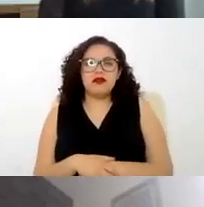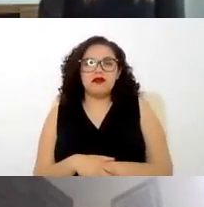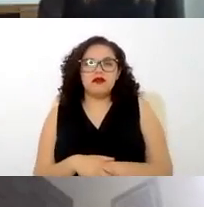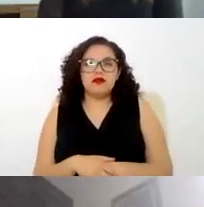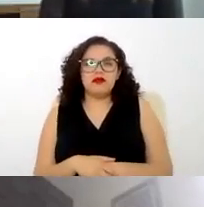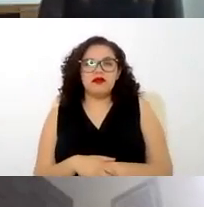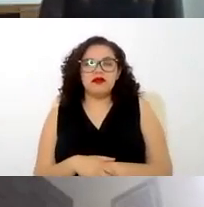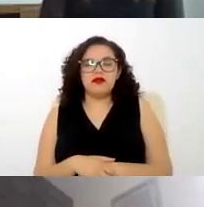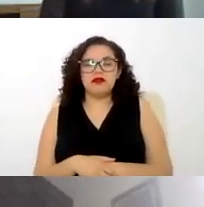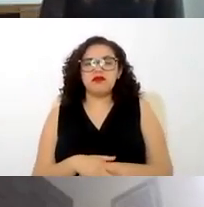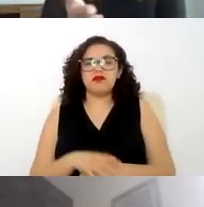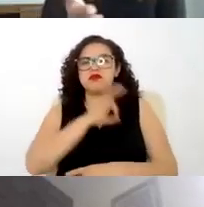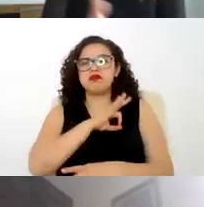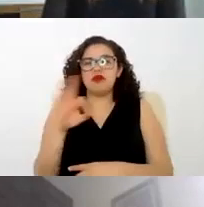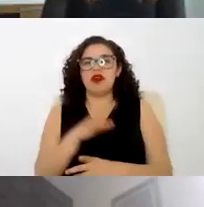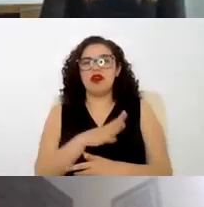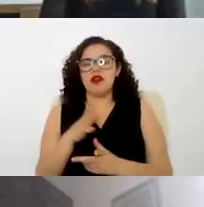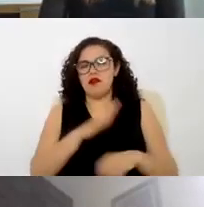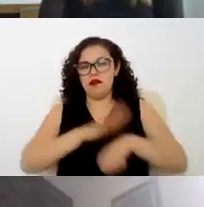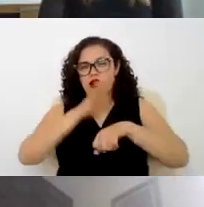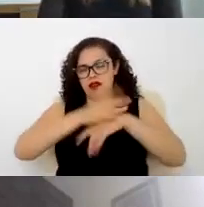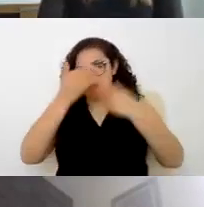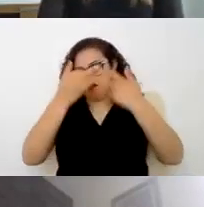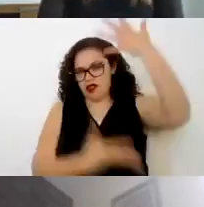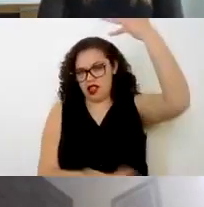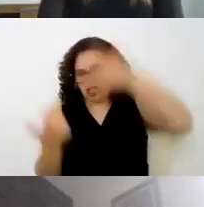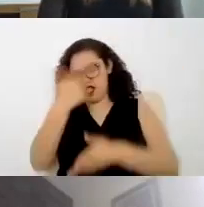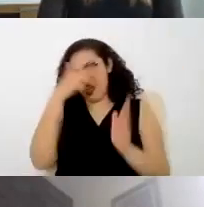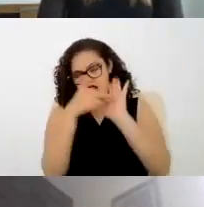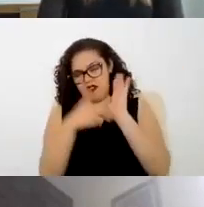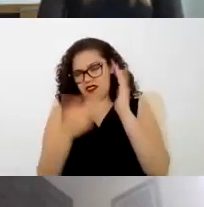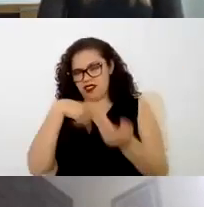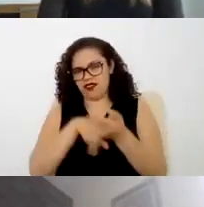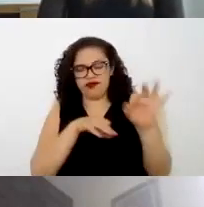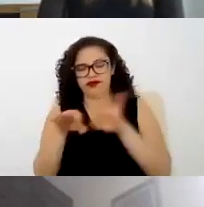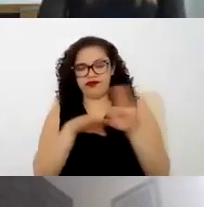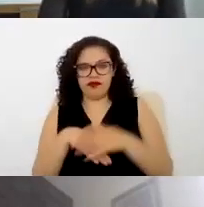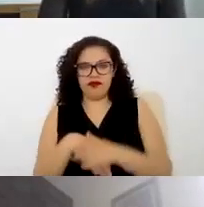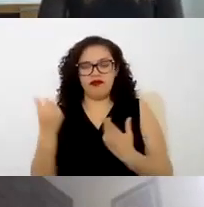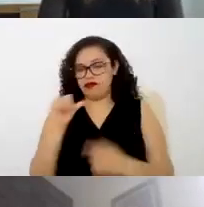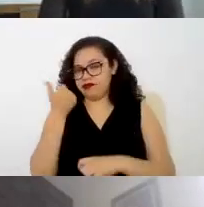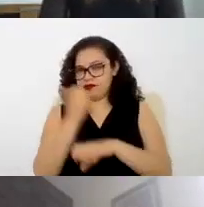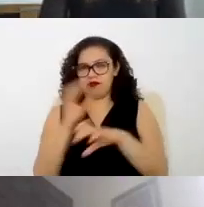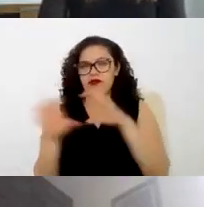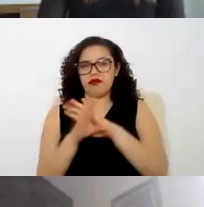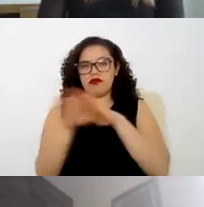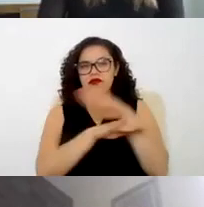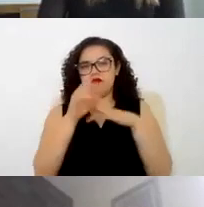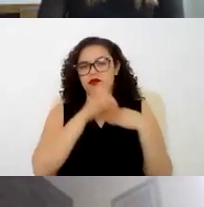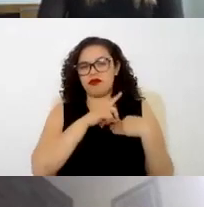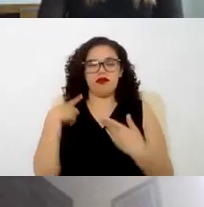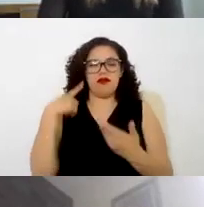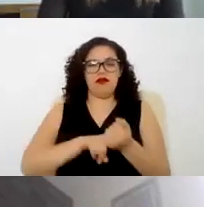queramos en el reglamento interior de trabajo otra de las condiciones mínimas que debe de contener